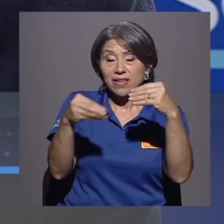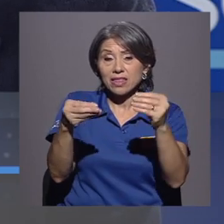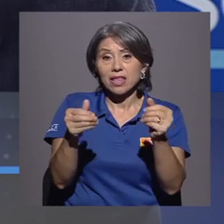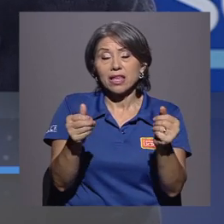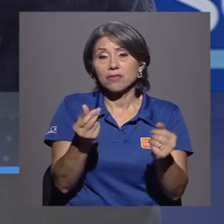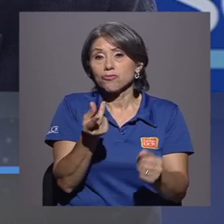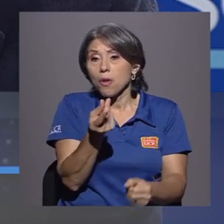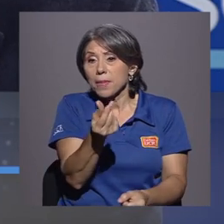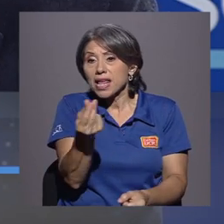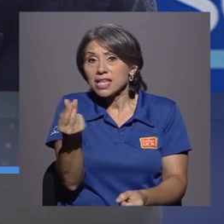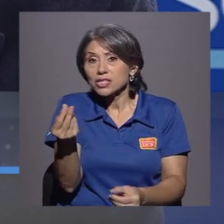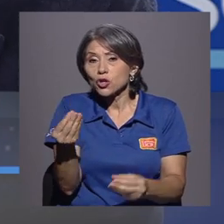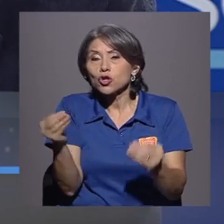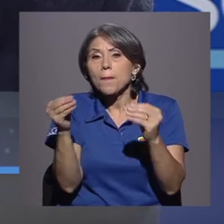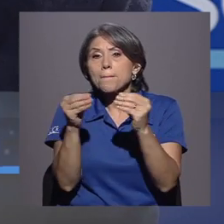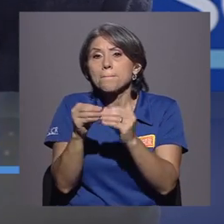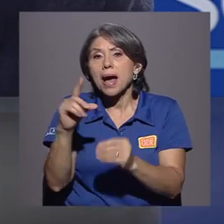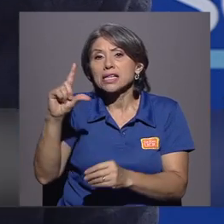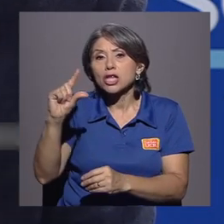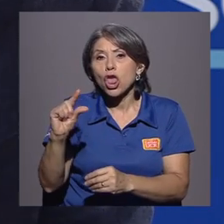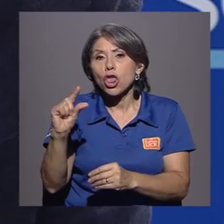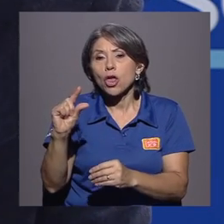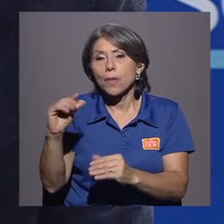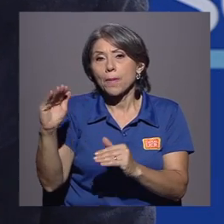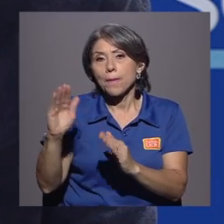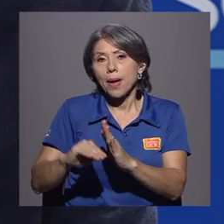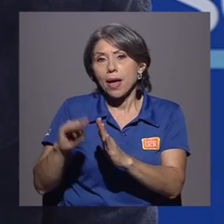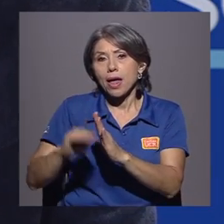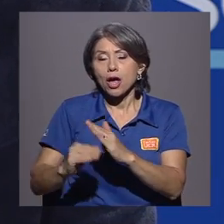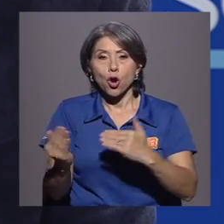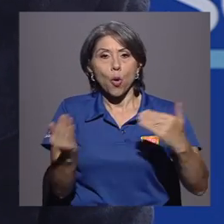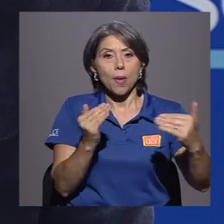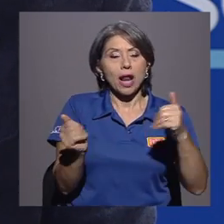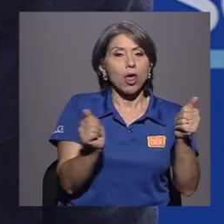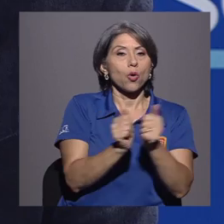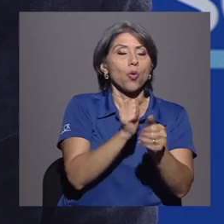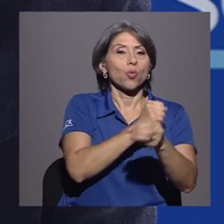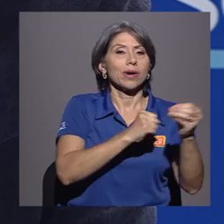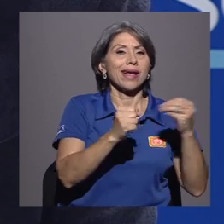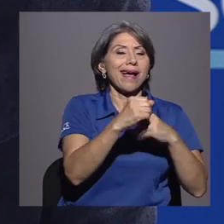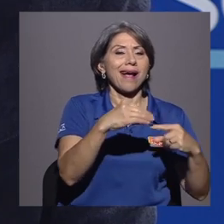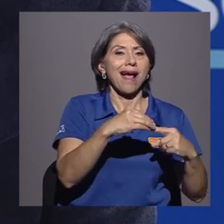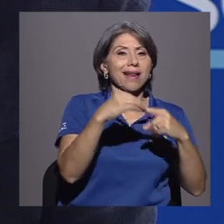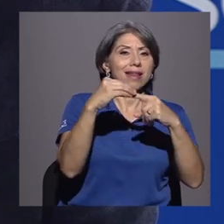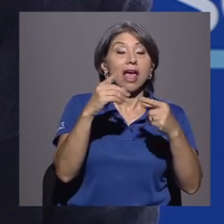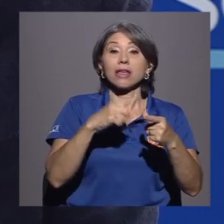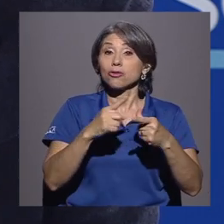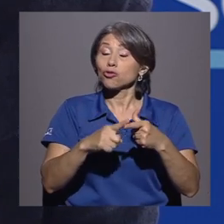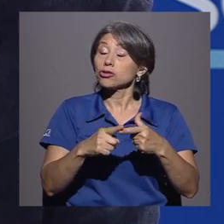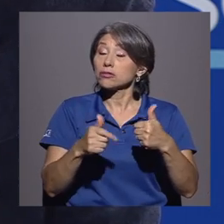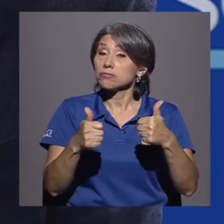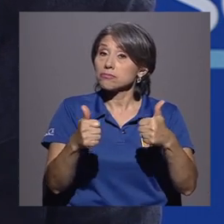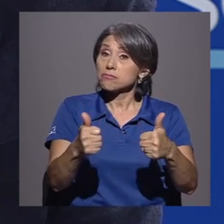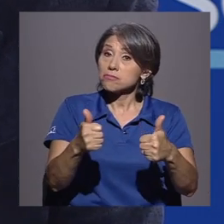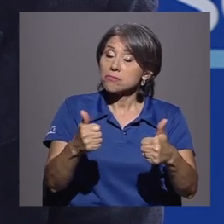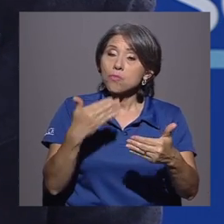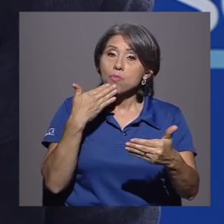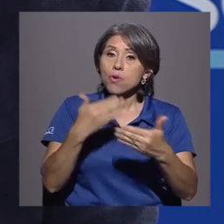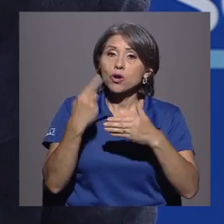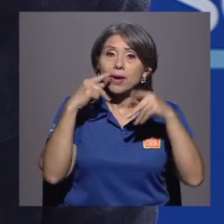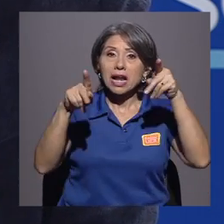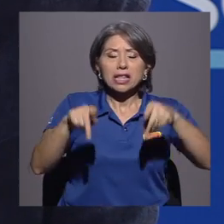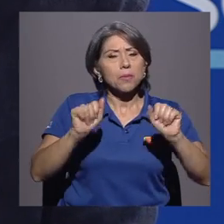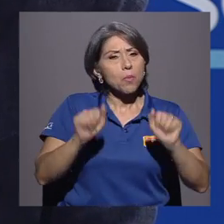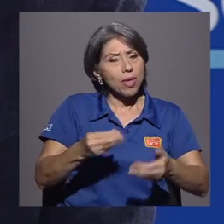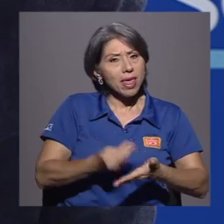feria son más bajos, digamos, que una galería, ¿verdad? Entonces es súper bueno para la gente poder adquirir